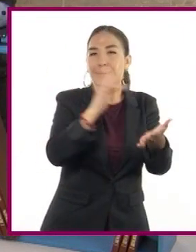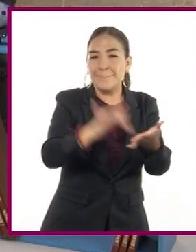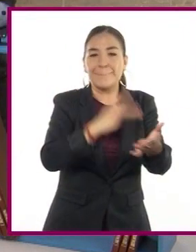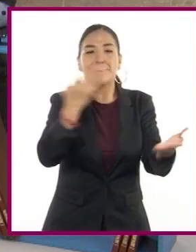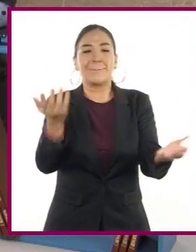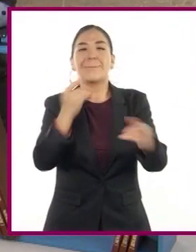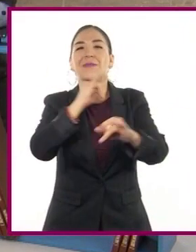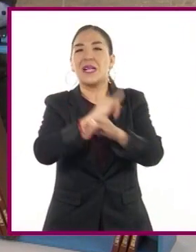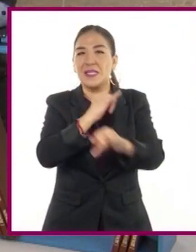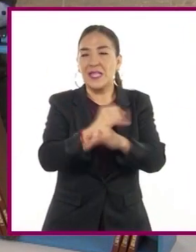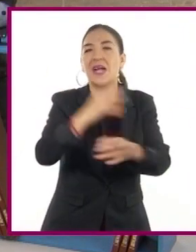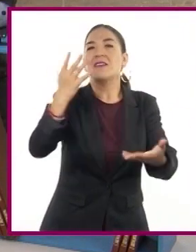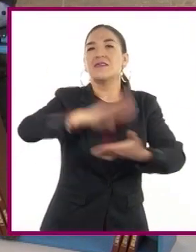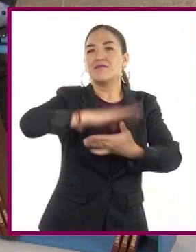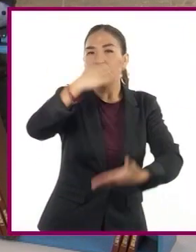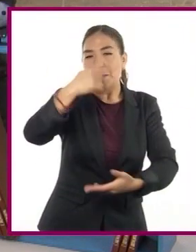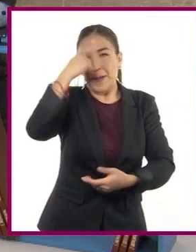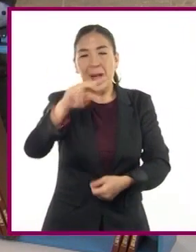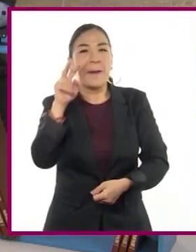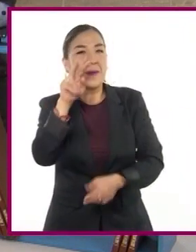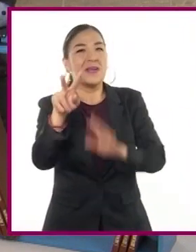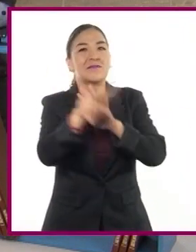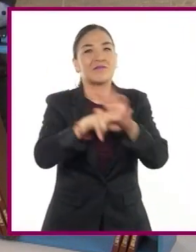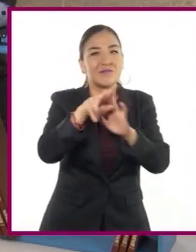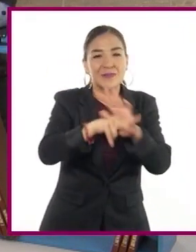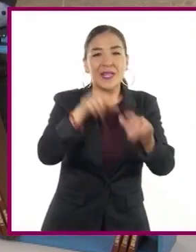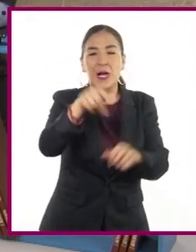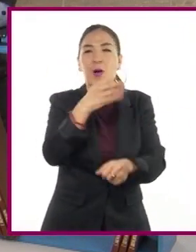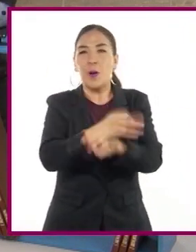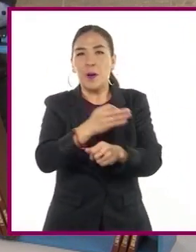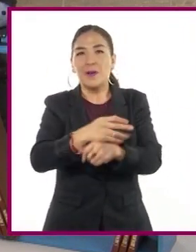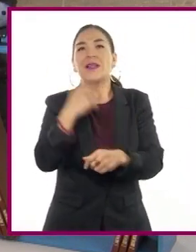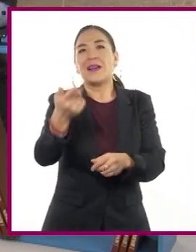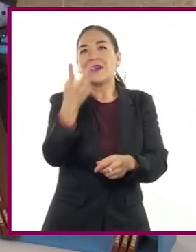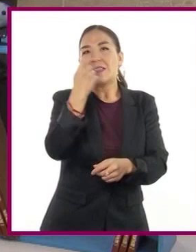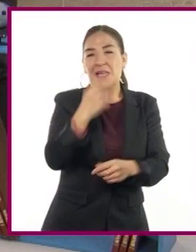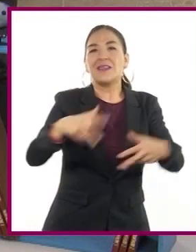para ver los programas. Esto es una necesidad.